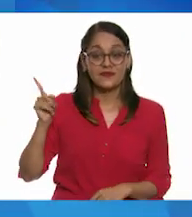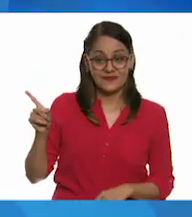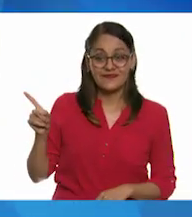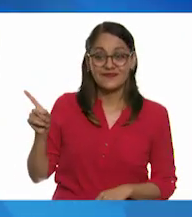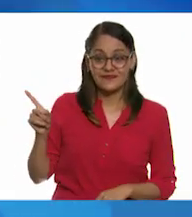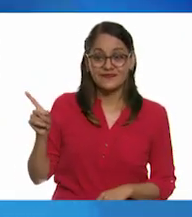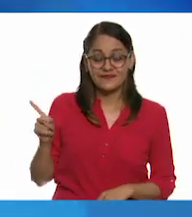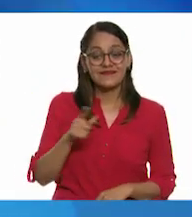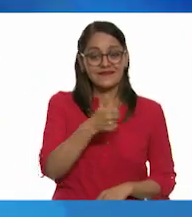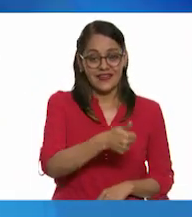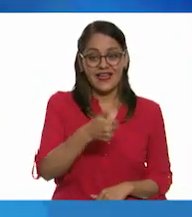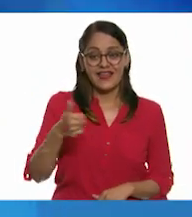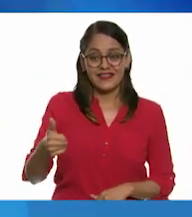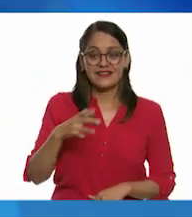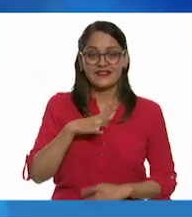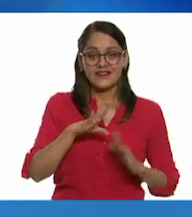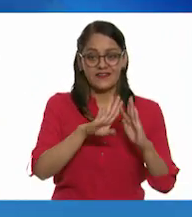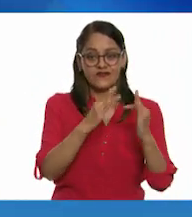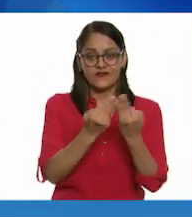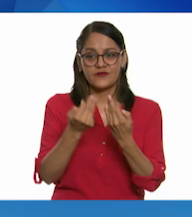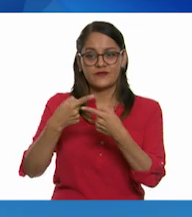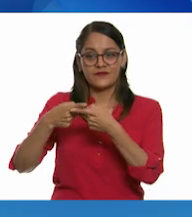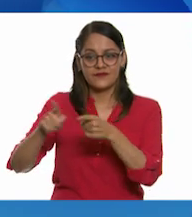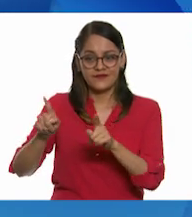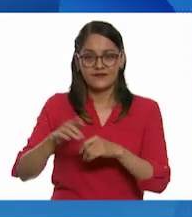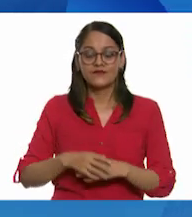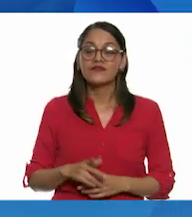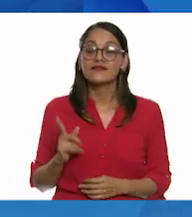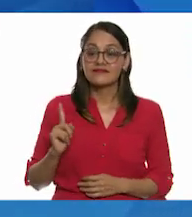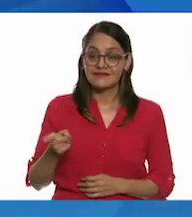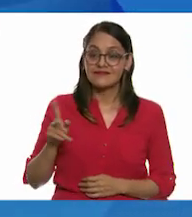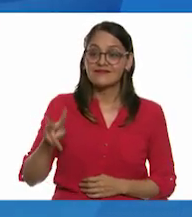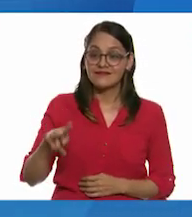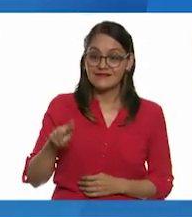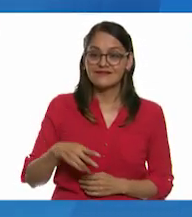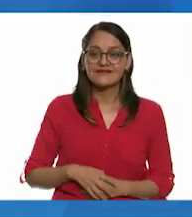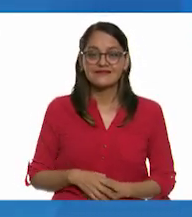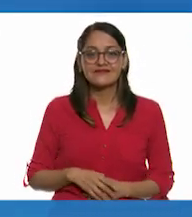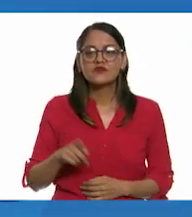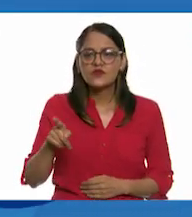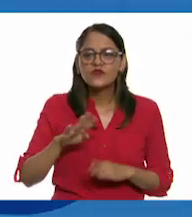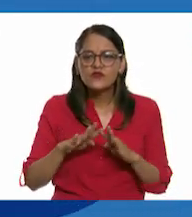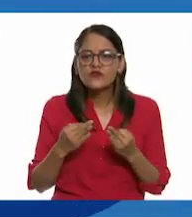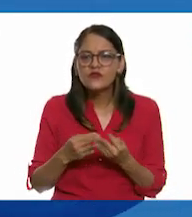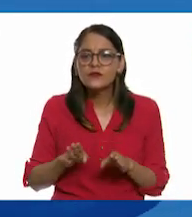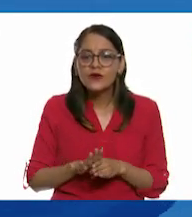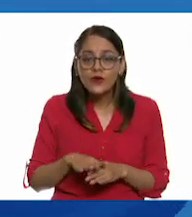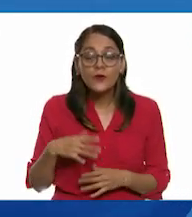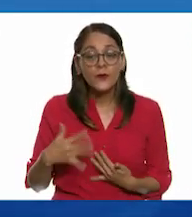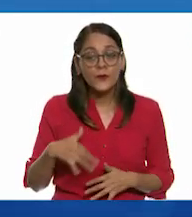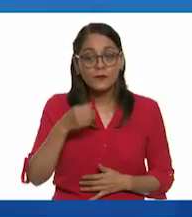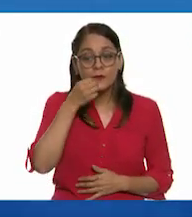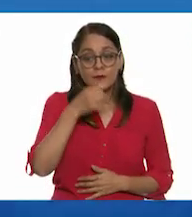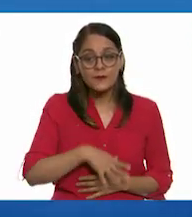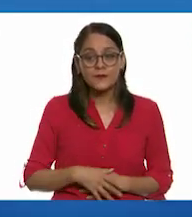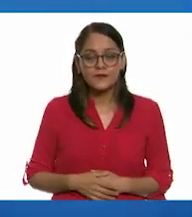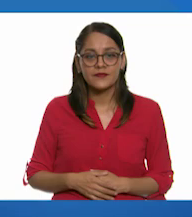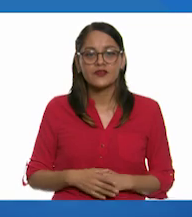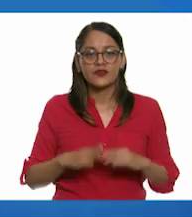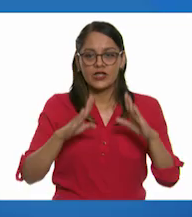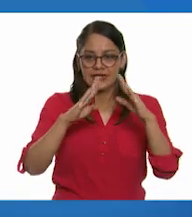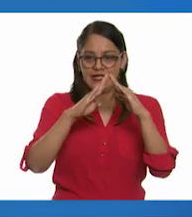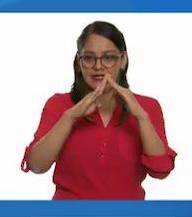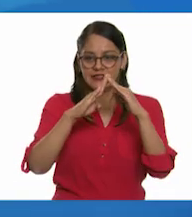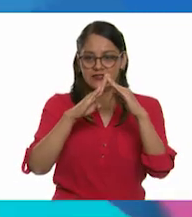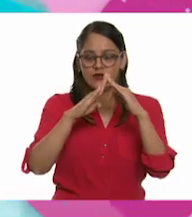mira cómo cada quien tiene un estilo diferente, maestro. ¡Wow! Ah, sí, a ver tu estilo, Oscar. ¡Qué padre! Yo hice el techo un